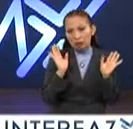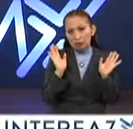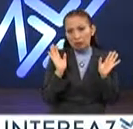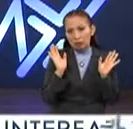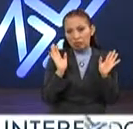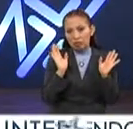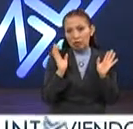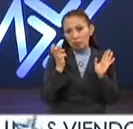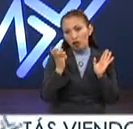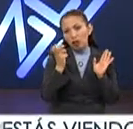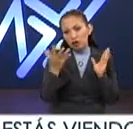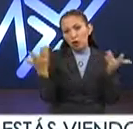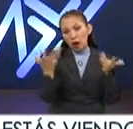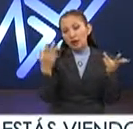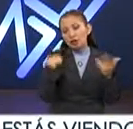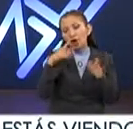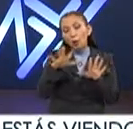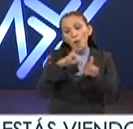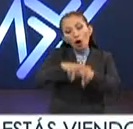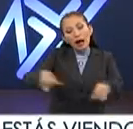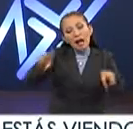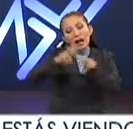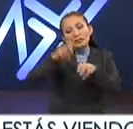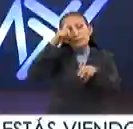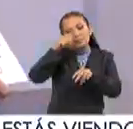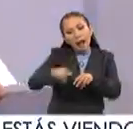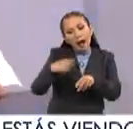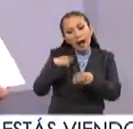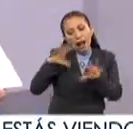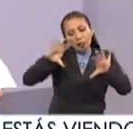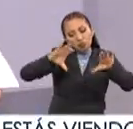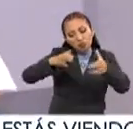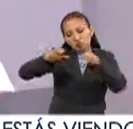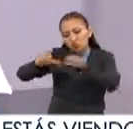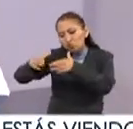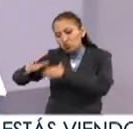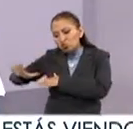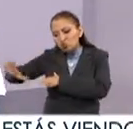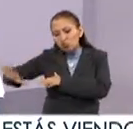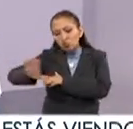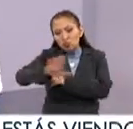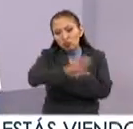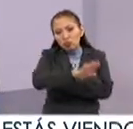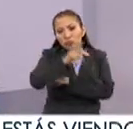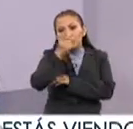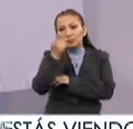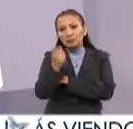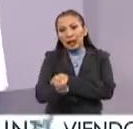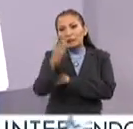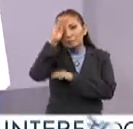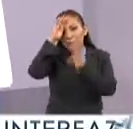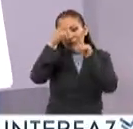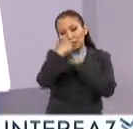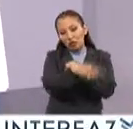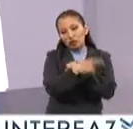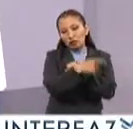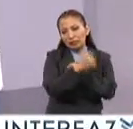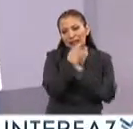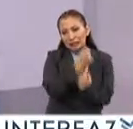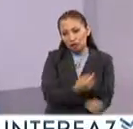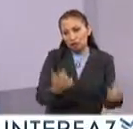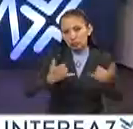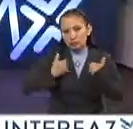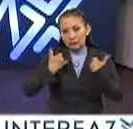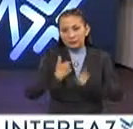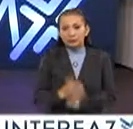supongo es lo que ustedes hacen como análisis para poder clasificar de alguna forma los pensamientos de los niños